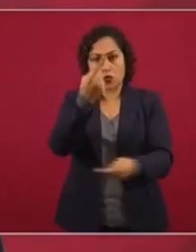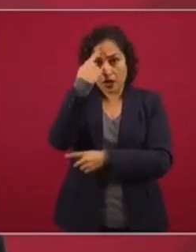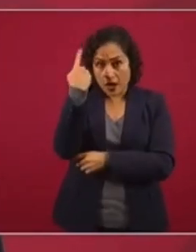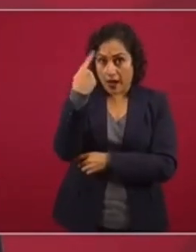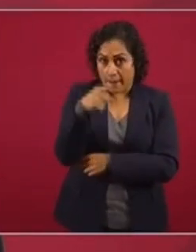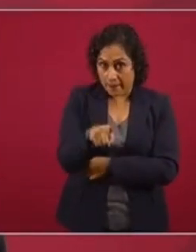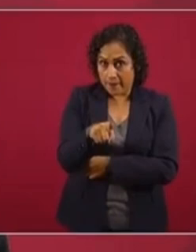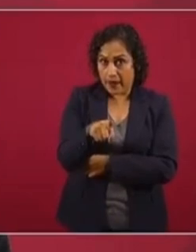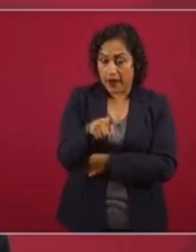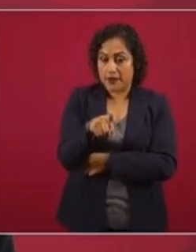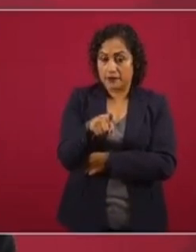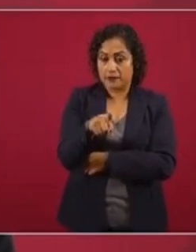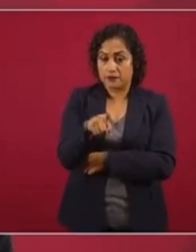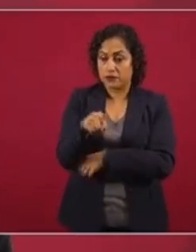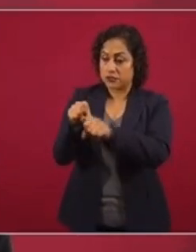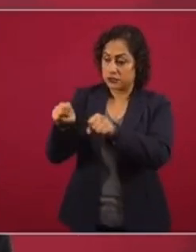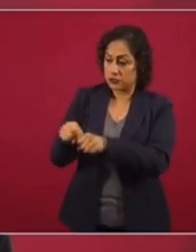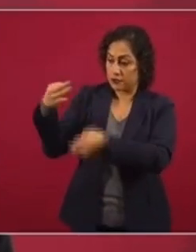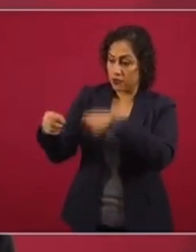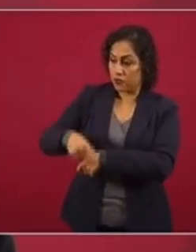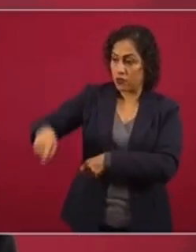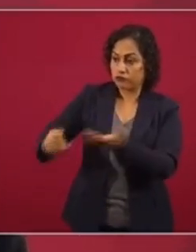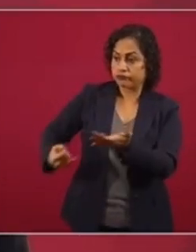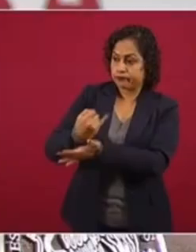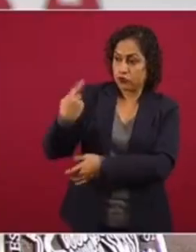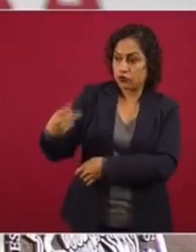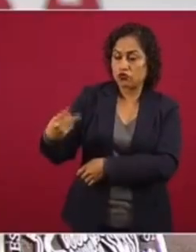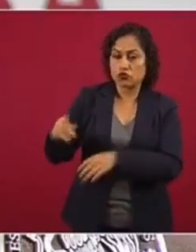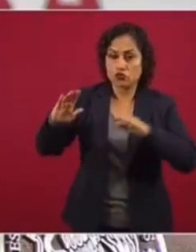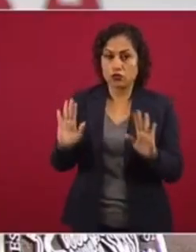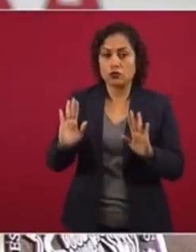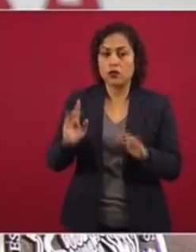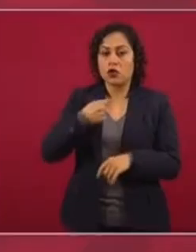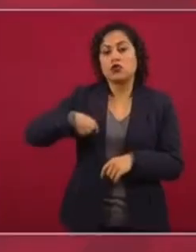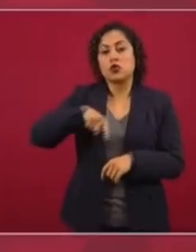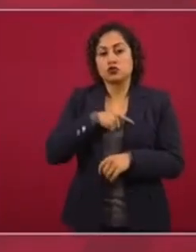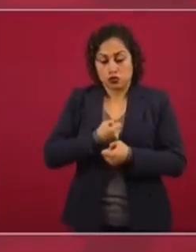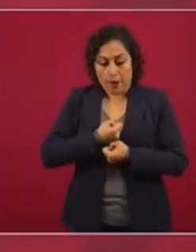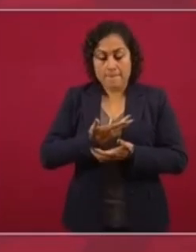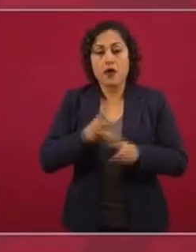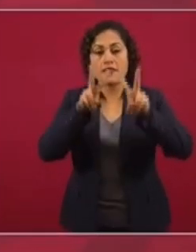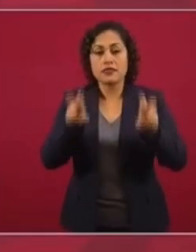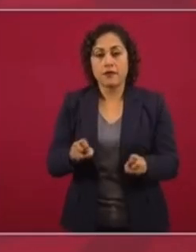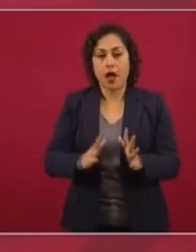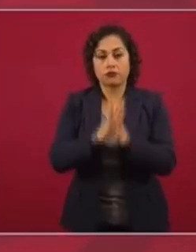decida sobre este asunto, si vamos nosotros a poder hablar de democracia o no,